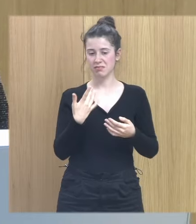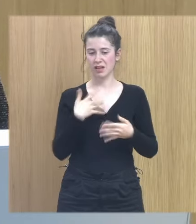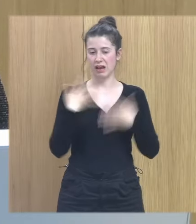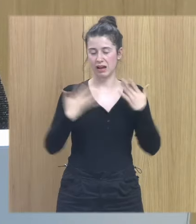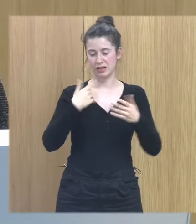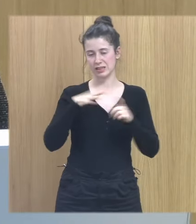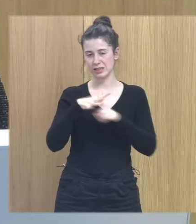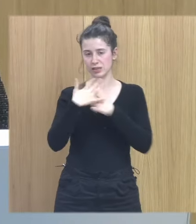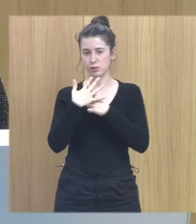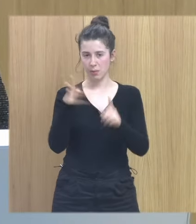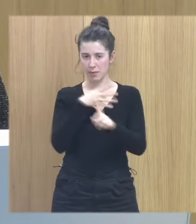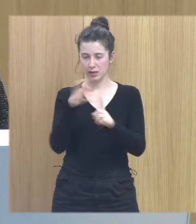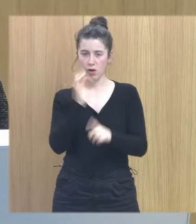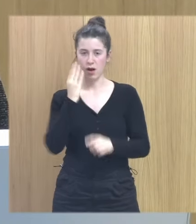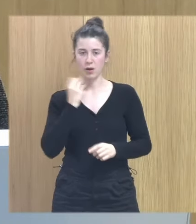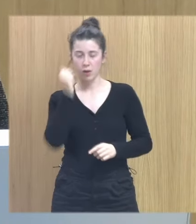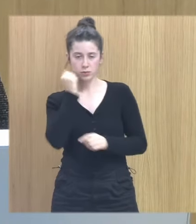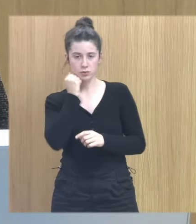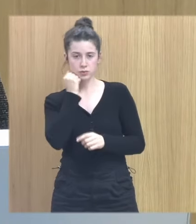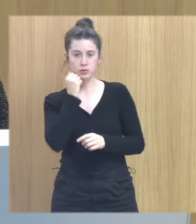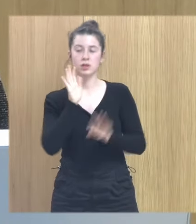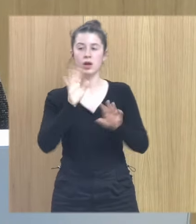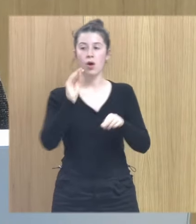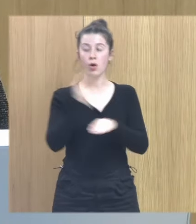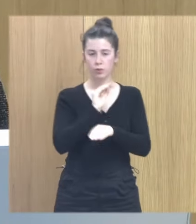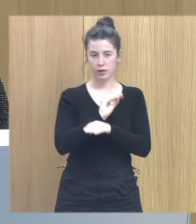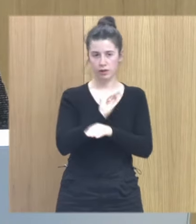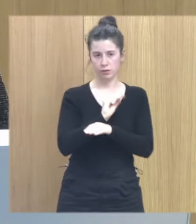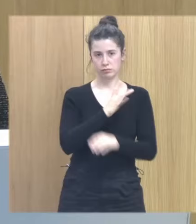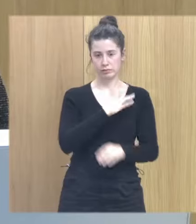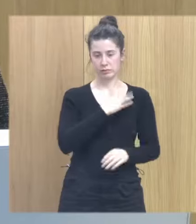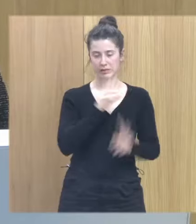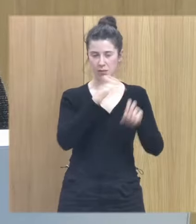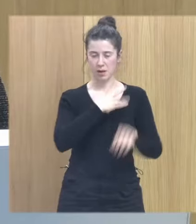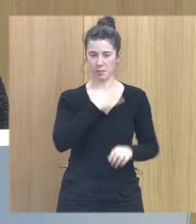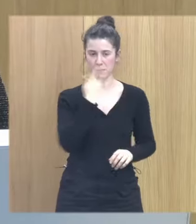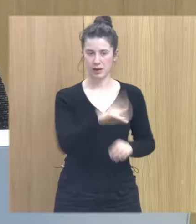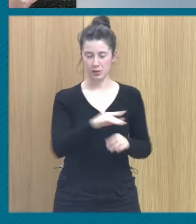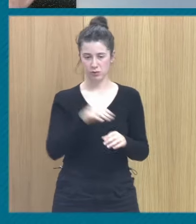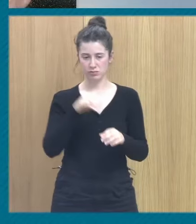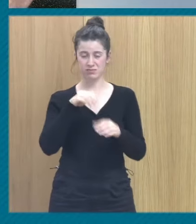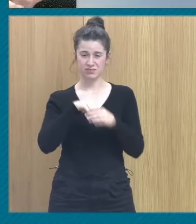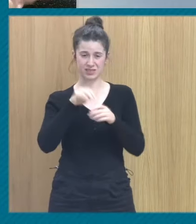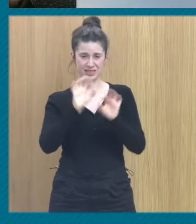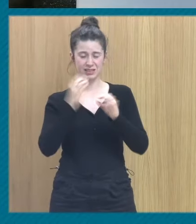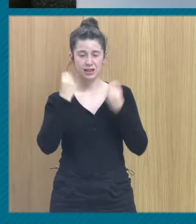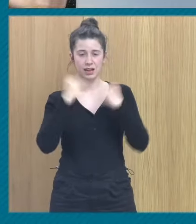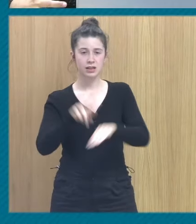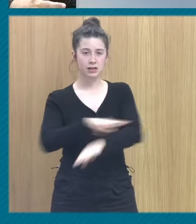maltrato y de abuso. Entonces, es cuidado con el perdón dentro de esta narrativa resiliente. Que yo pueda